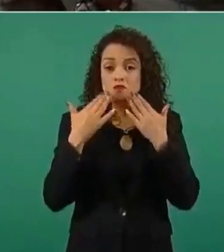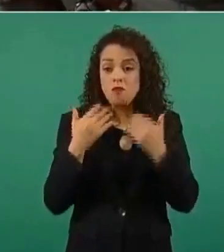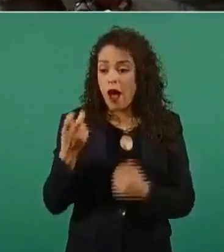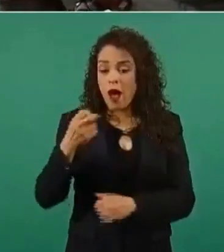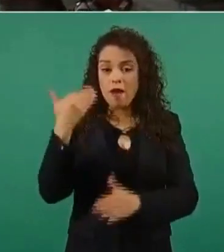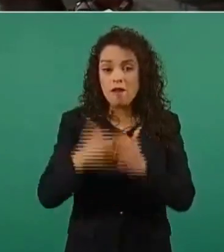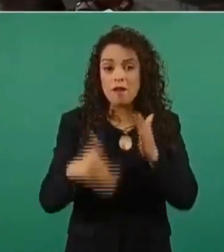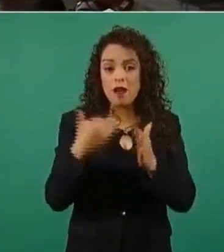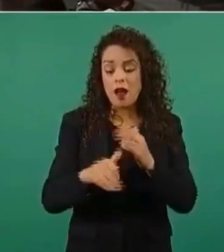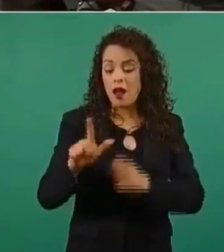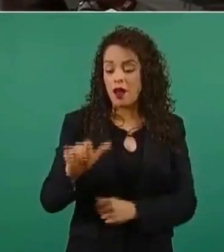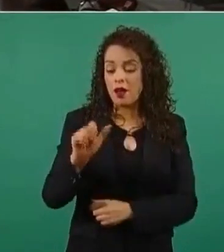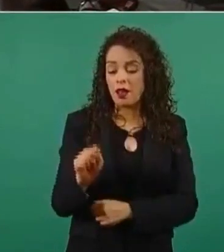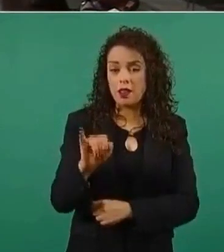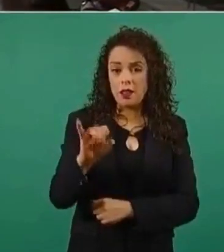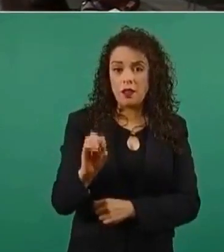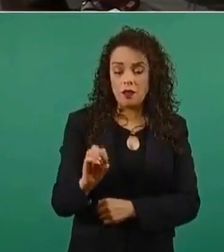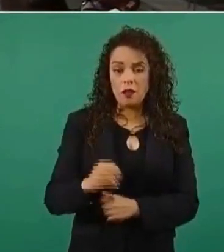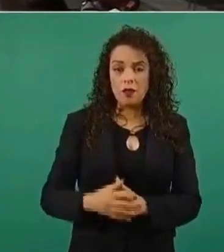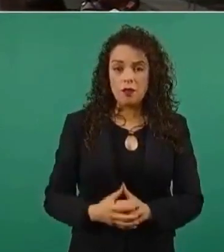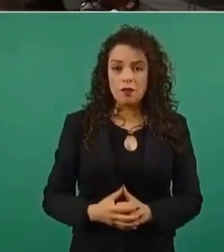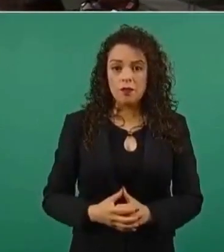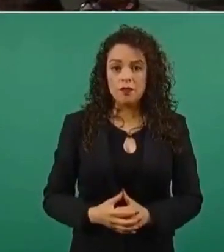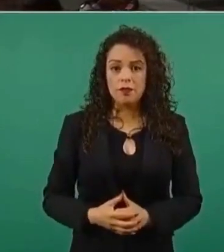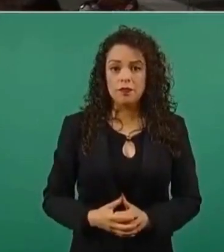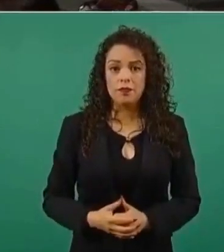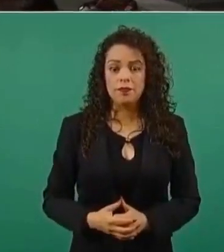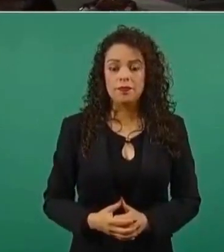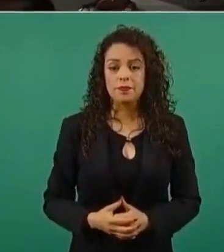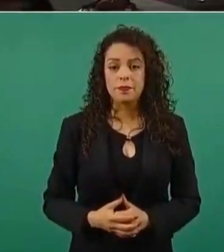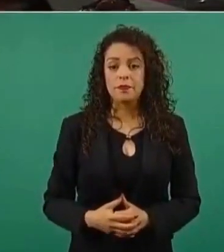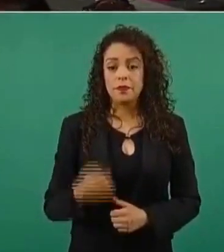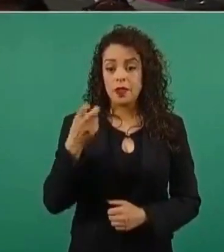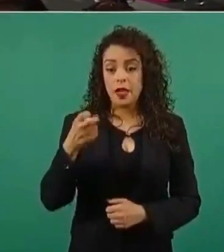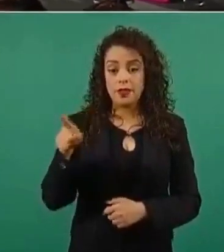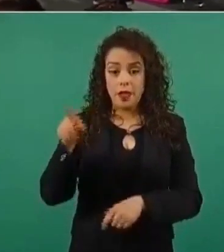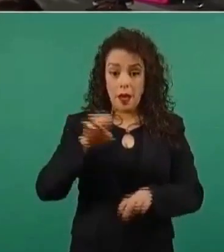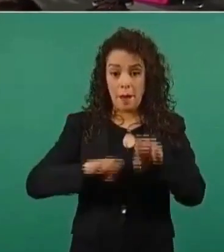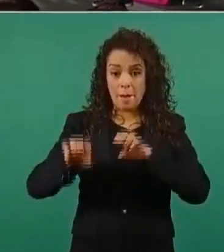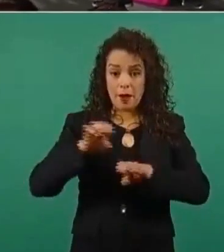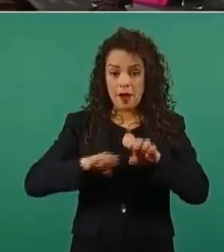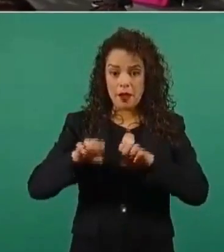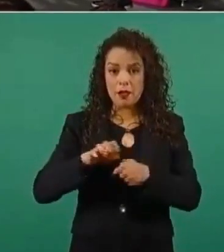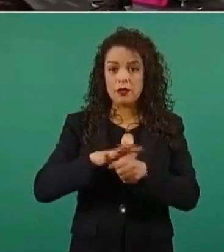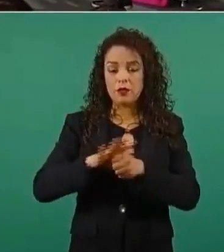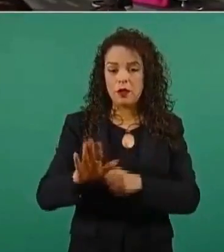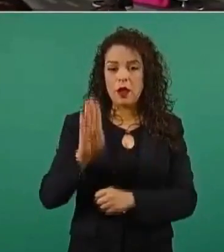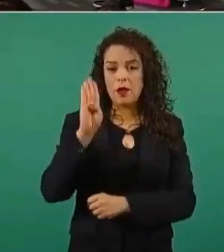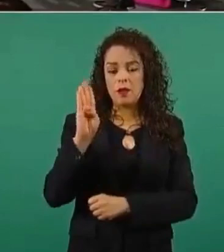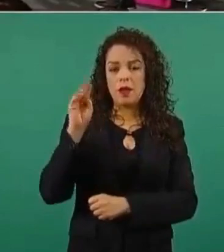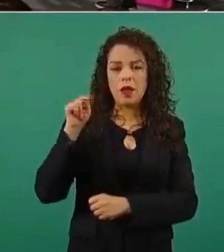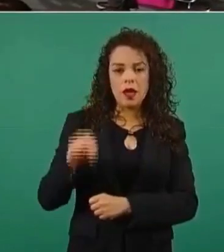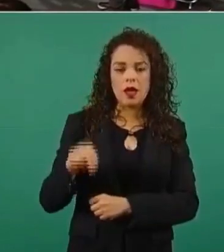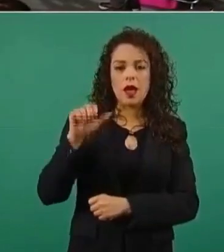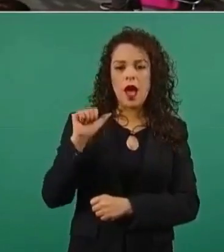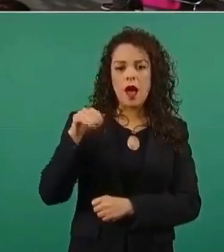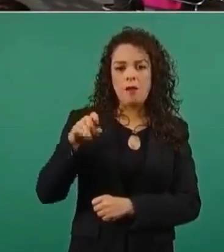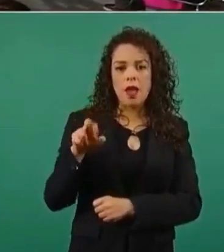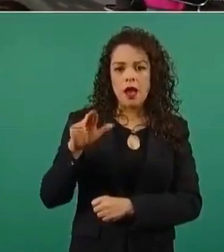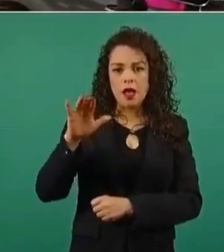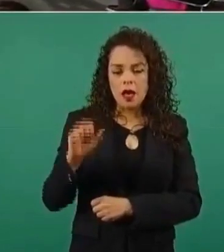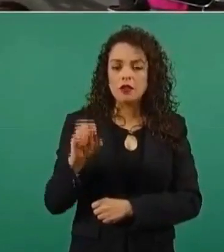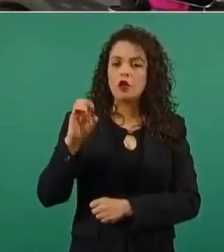empresas mineras mexicanas, me estoy refiriendo a BN Américas o Camimex,